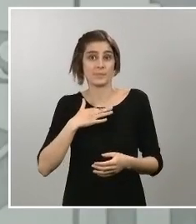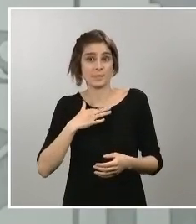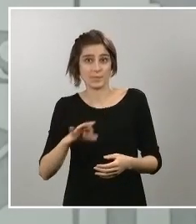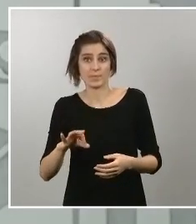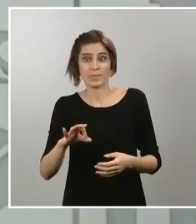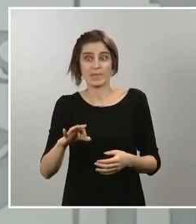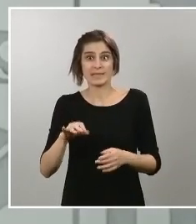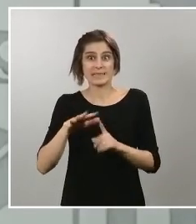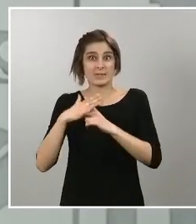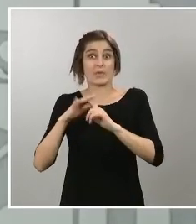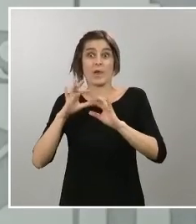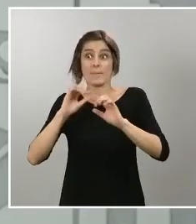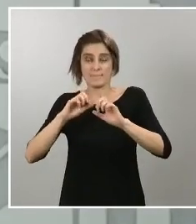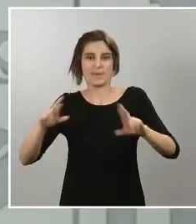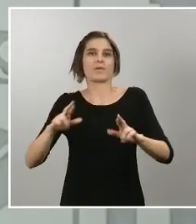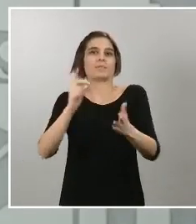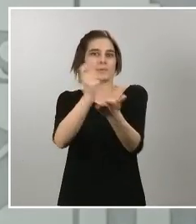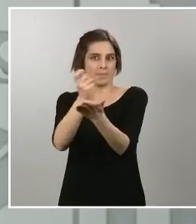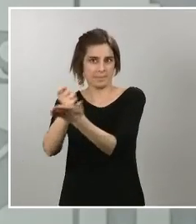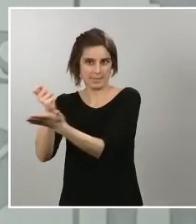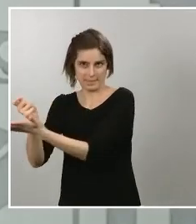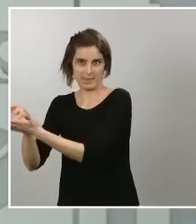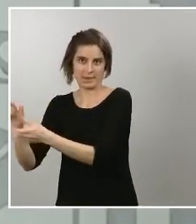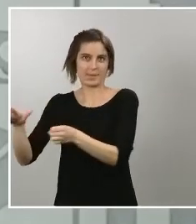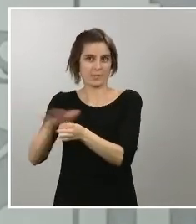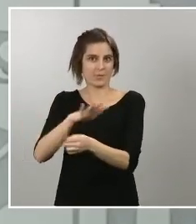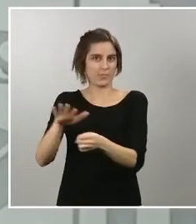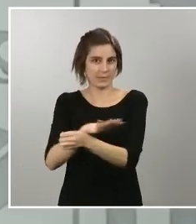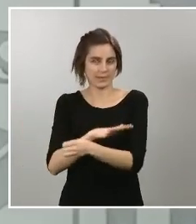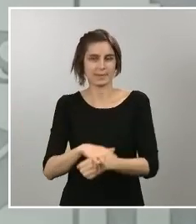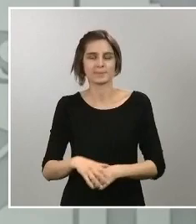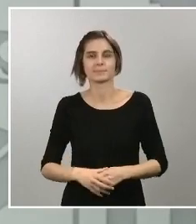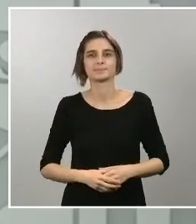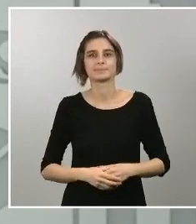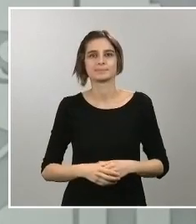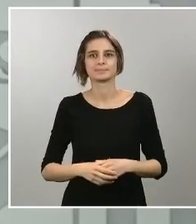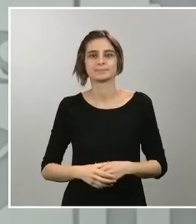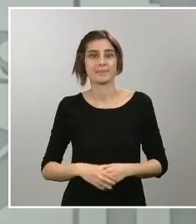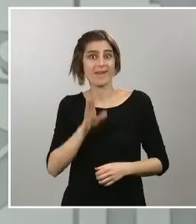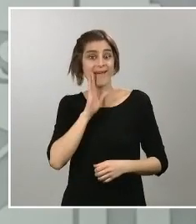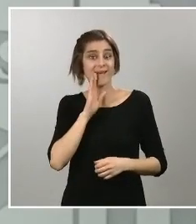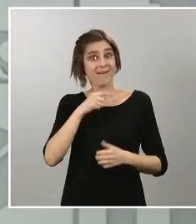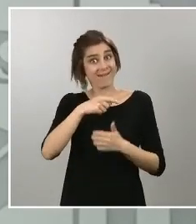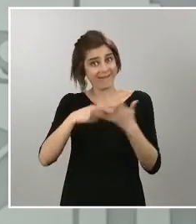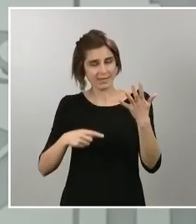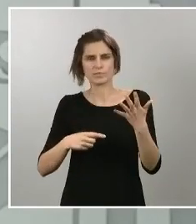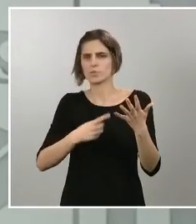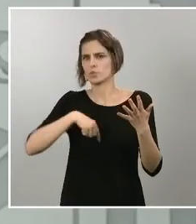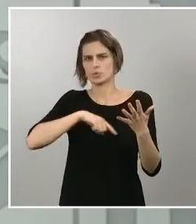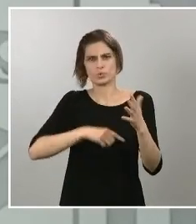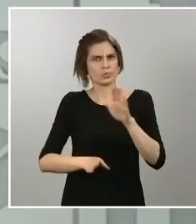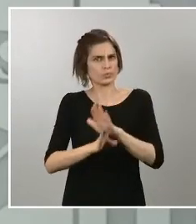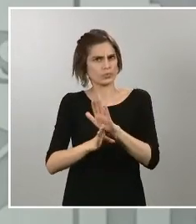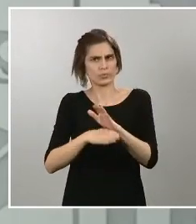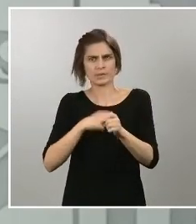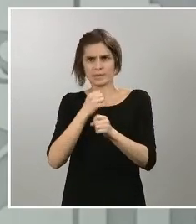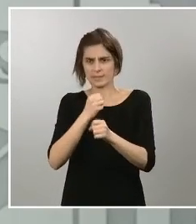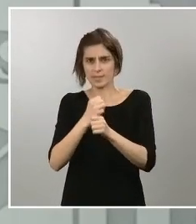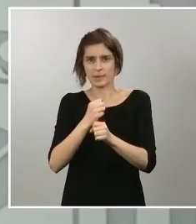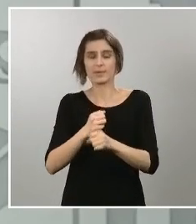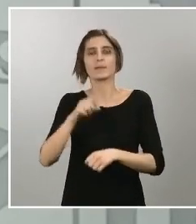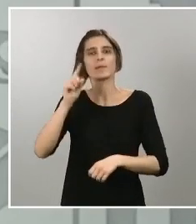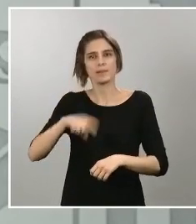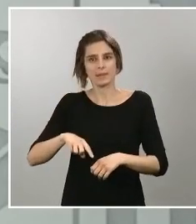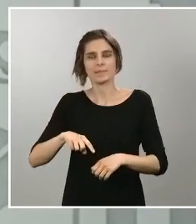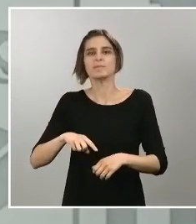Seguiremos trabajando en este sentido y seguiremos aportando un paquete de medidas económicas y sociales que se irá